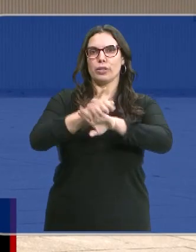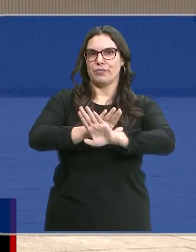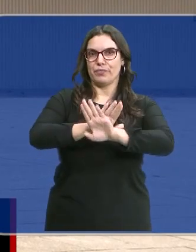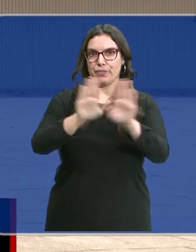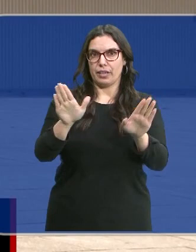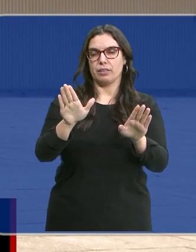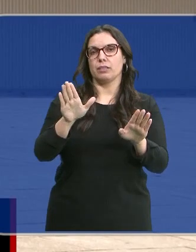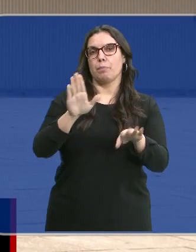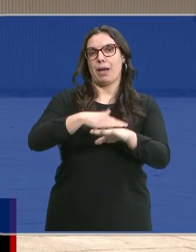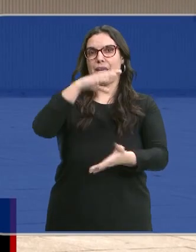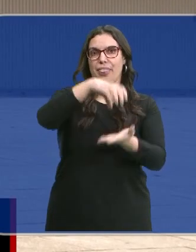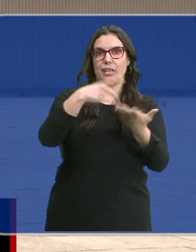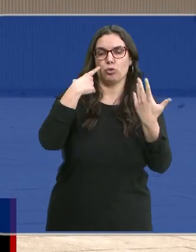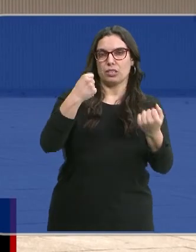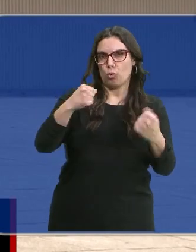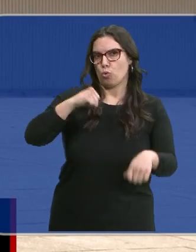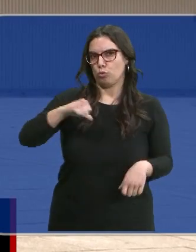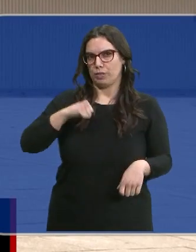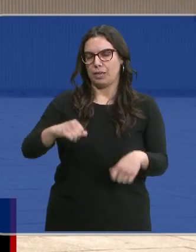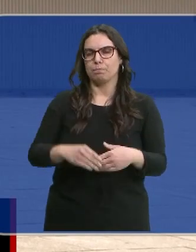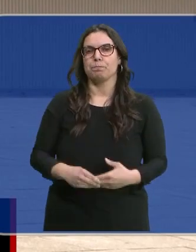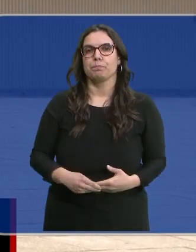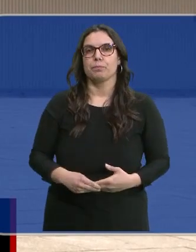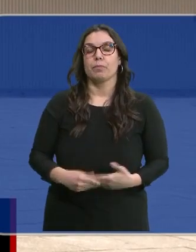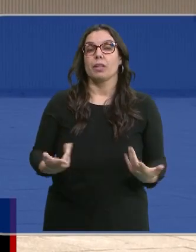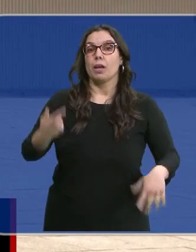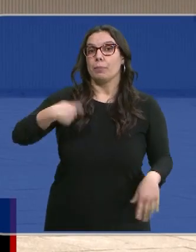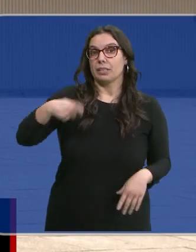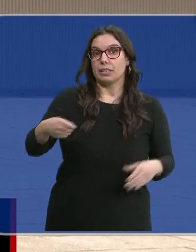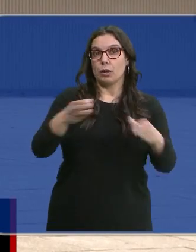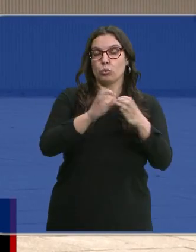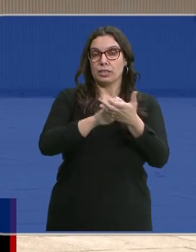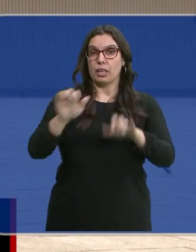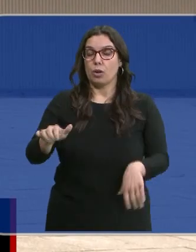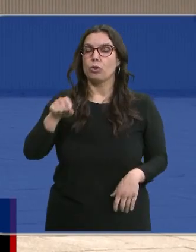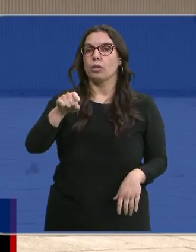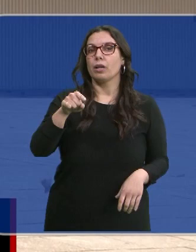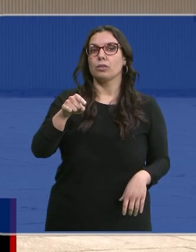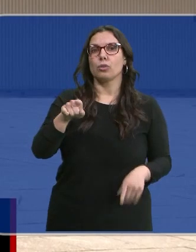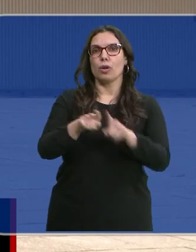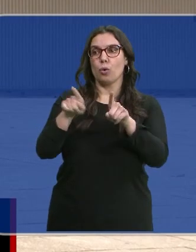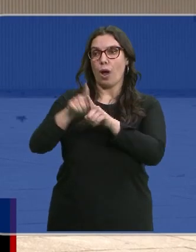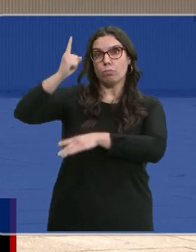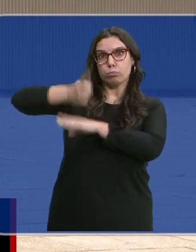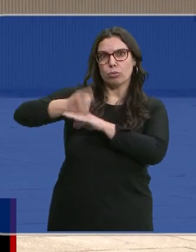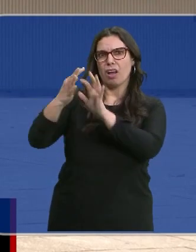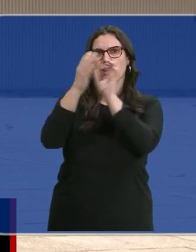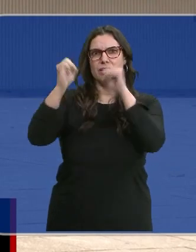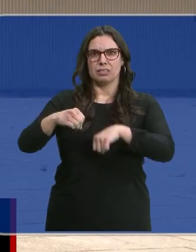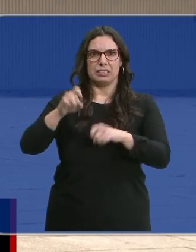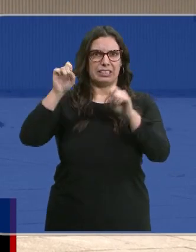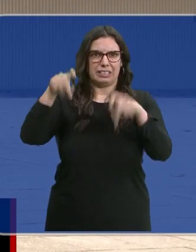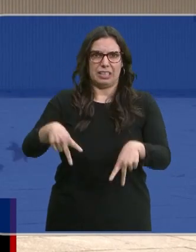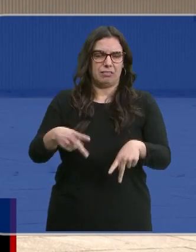obligatorias en centros de salud y hospitales. Para el presidente de la Junta esta medida se ha hecho sin consenso y es una